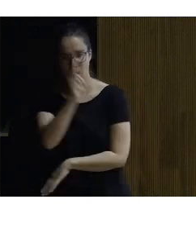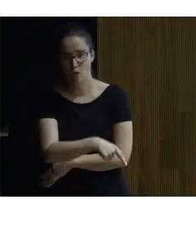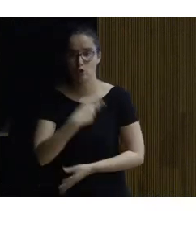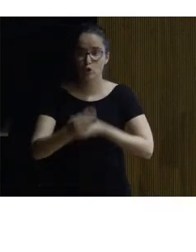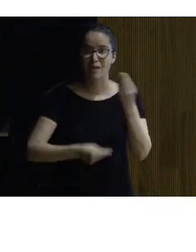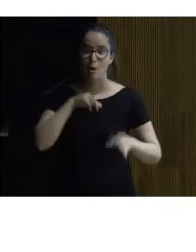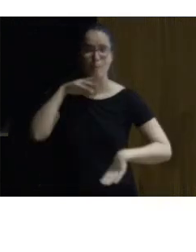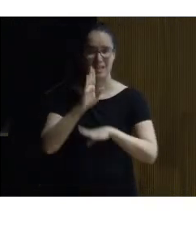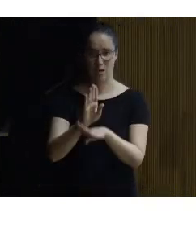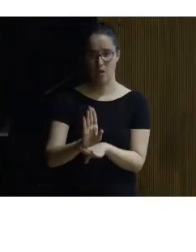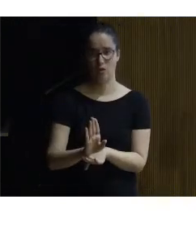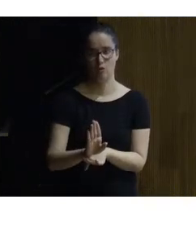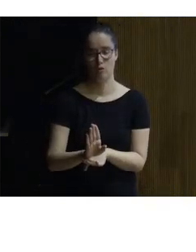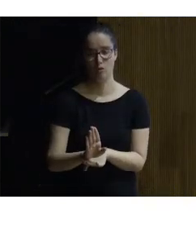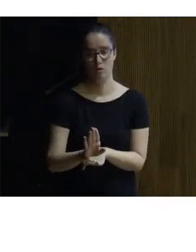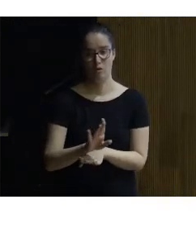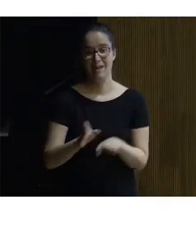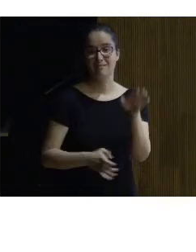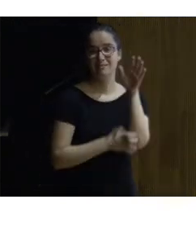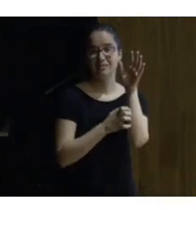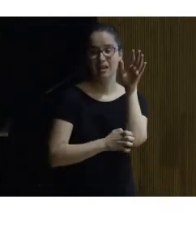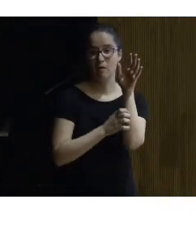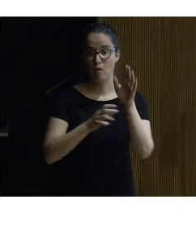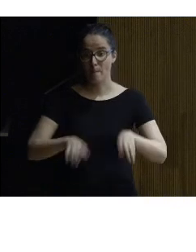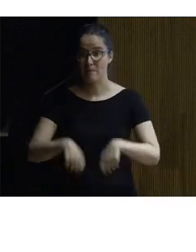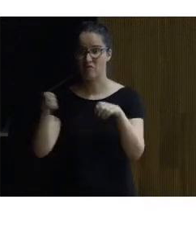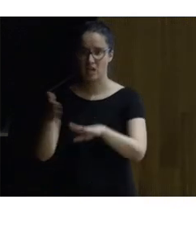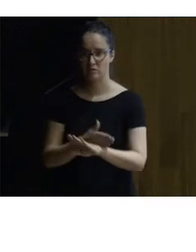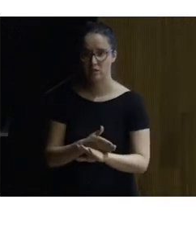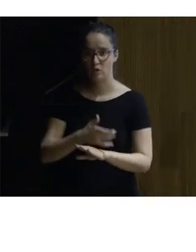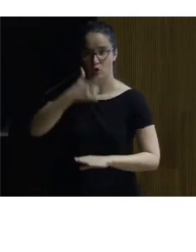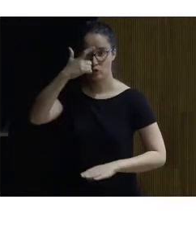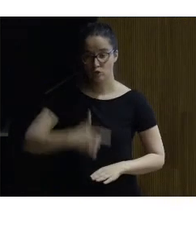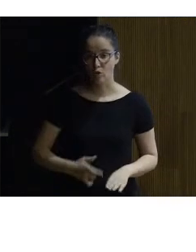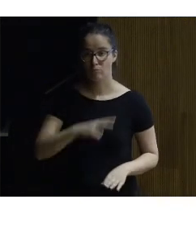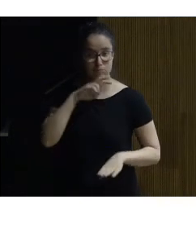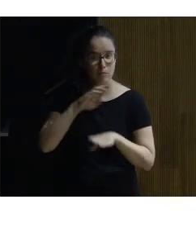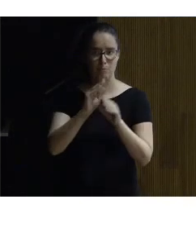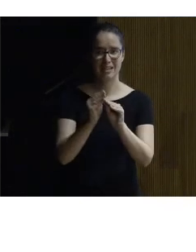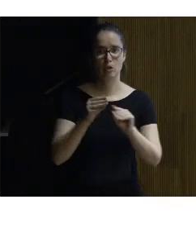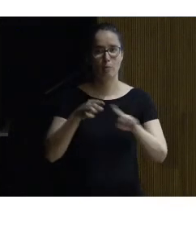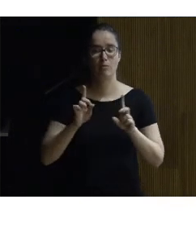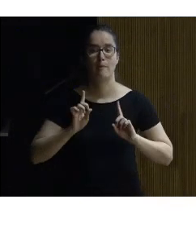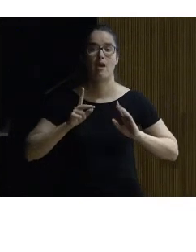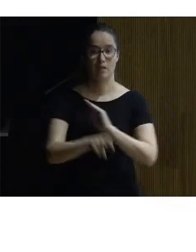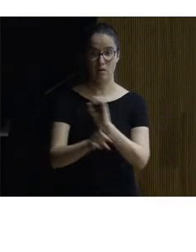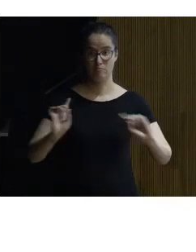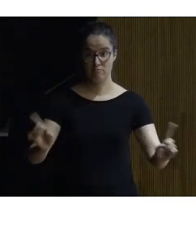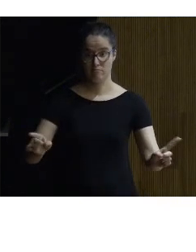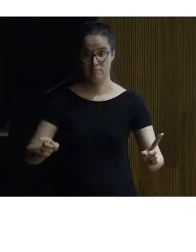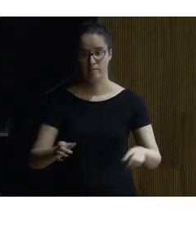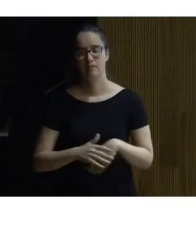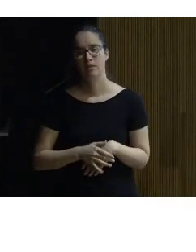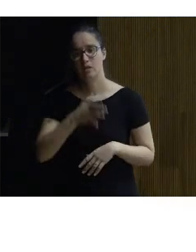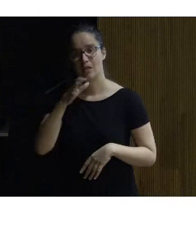labores de mantenimiento antes de que este elevador lo vea usted estropeado yo estoy aquí para evitarlo nos vamos a Stonehenge